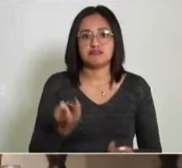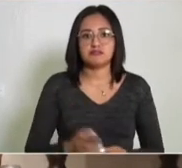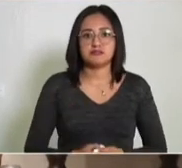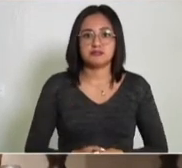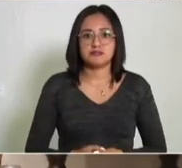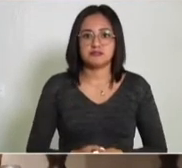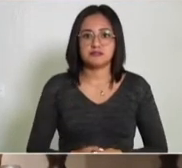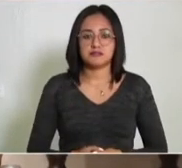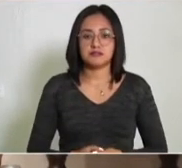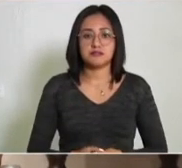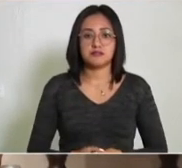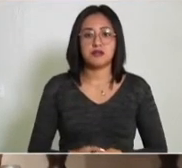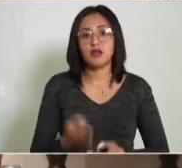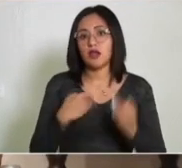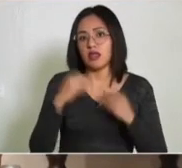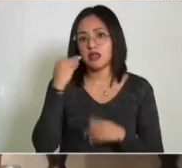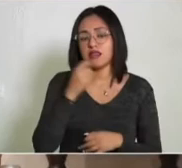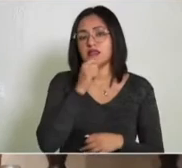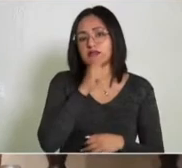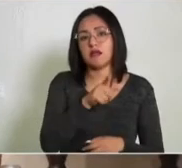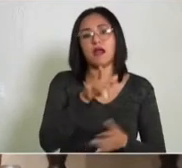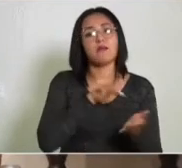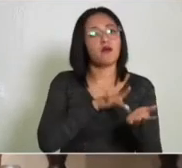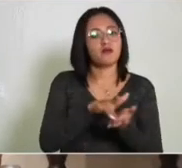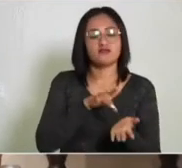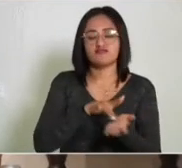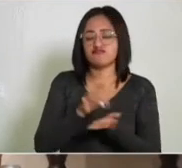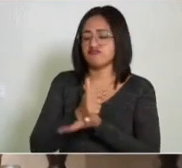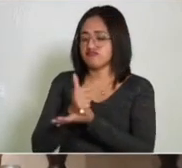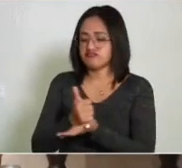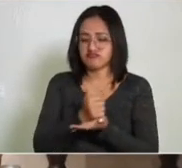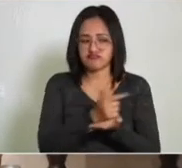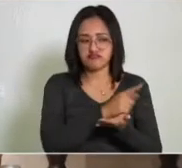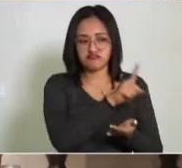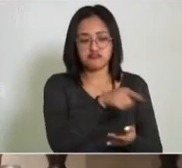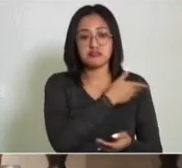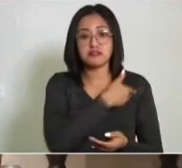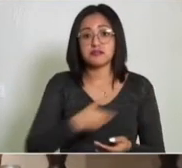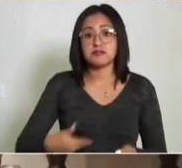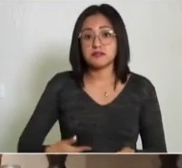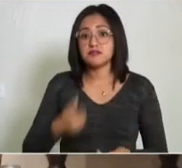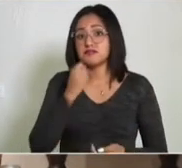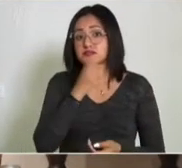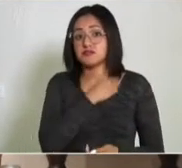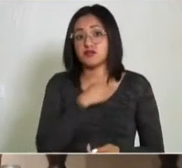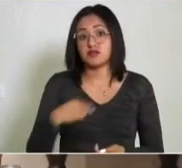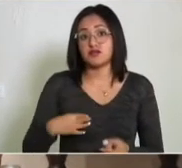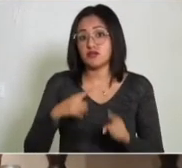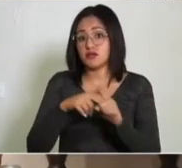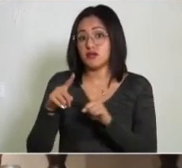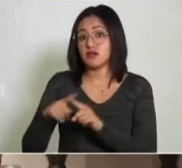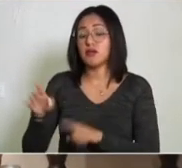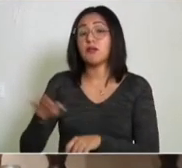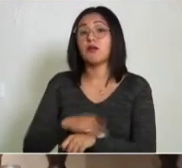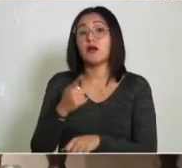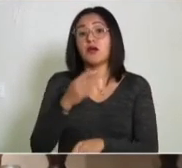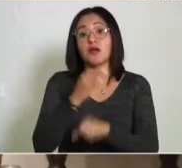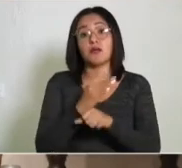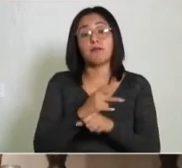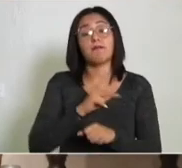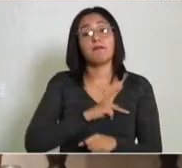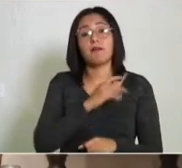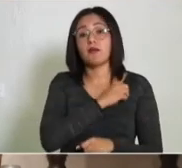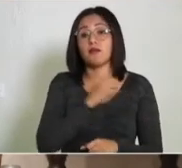Entonces todo el tiempo hay que estar apoyando a alcaldes, alcaldesas, porque finalmente es nuestra